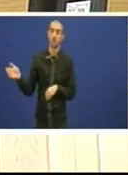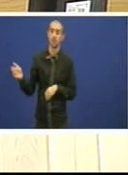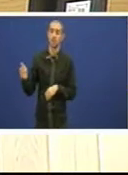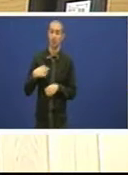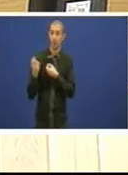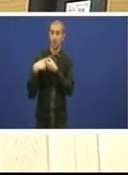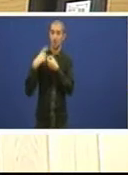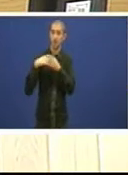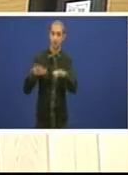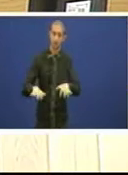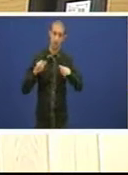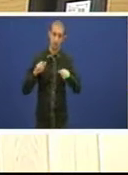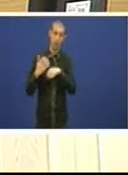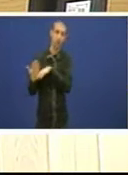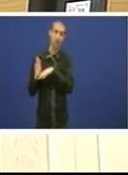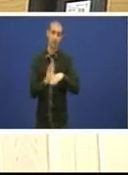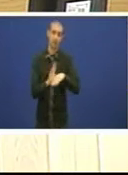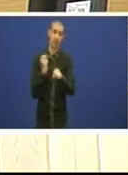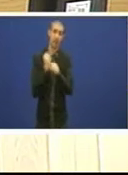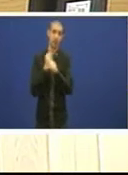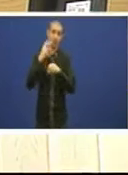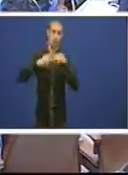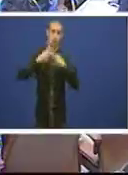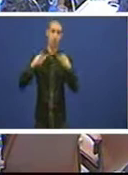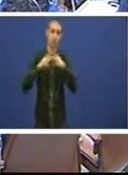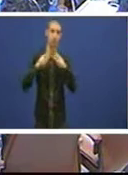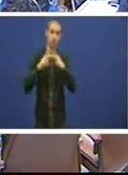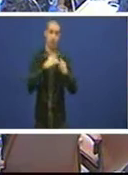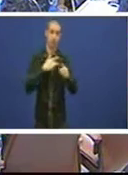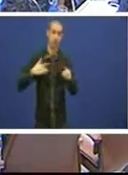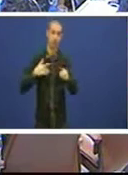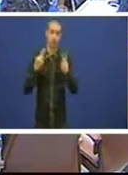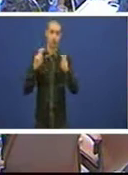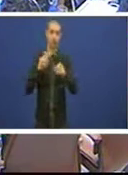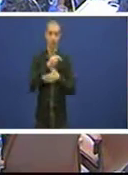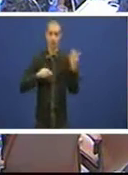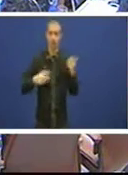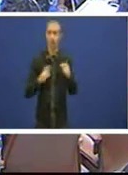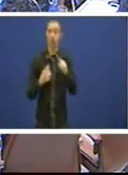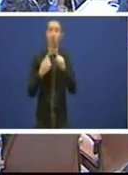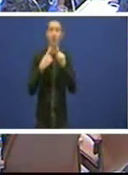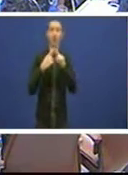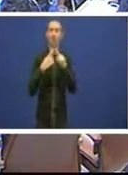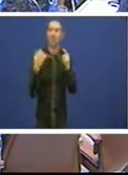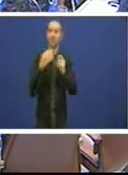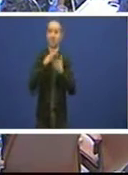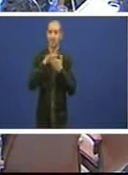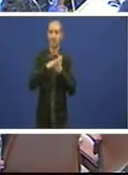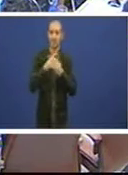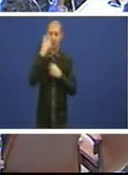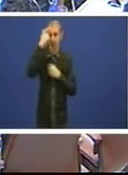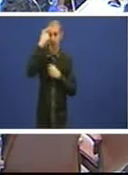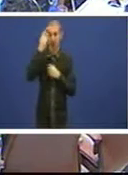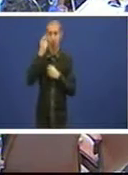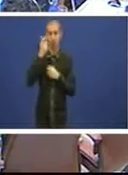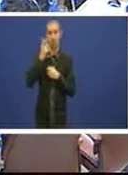Integrantes, representantes dos traballadores da obra social. Pois, eu creo que o primeiro será sabermos,